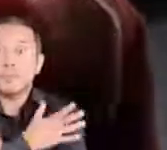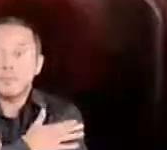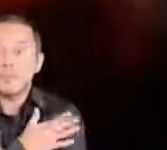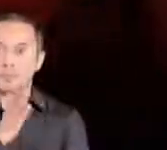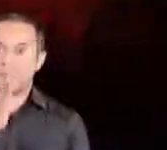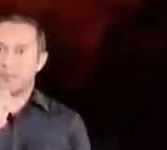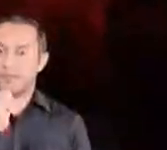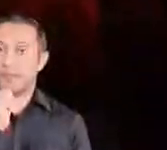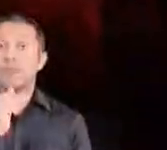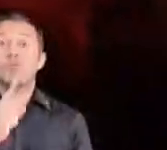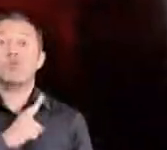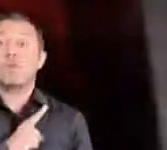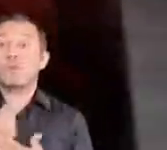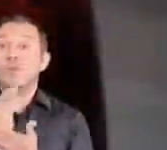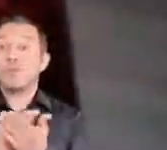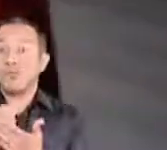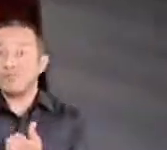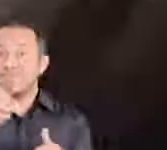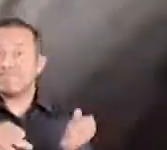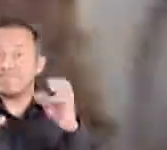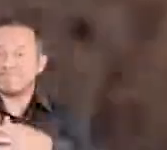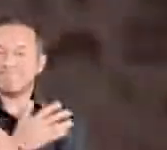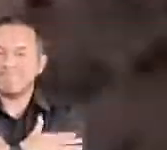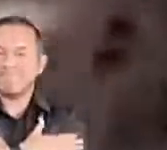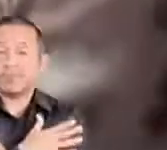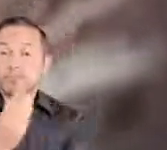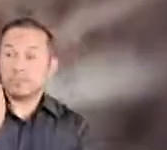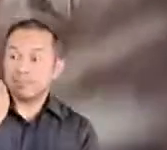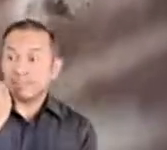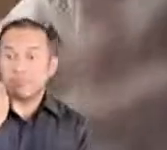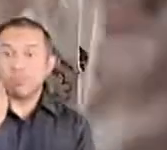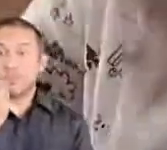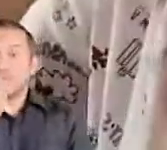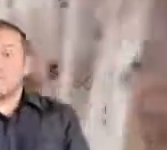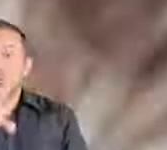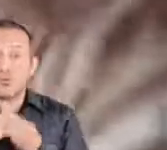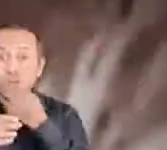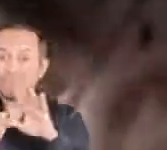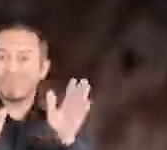Solo podemos abrazarnos así. Besarnos de lejos.